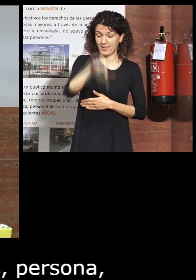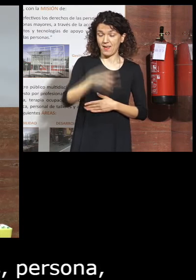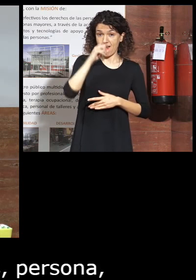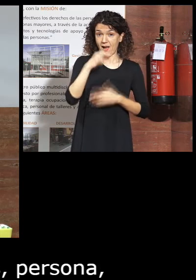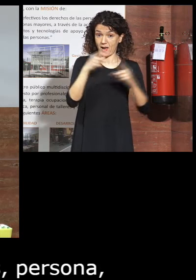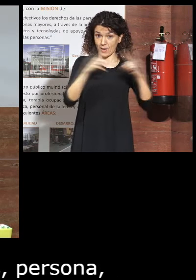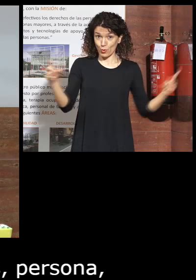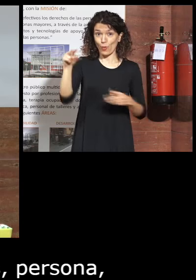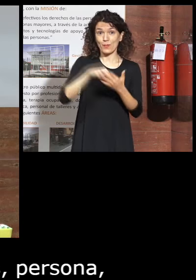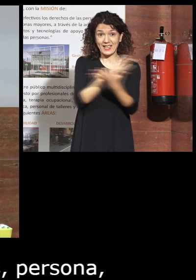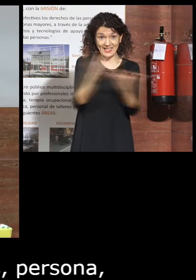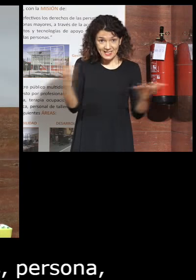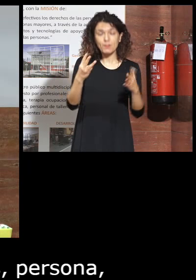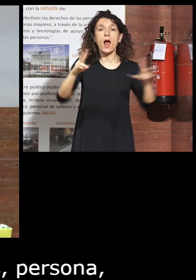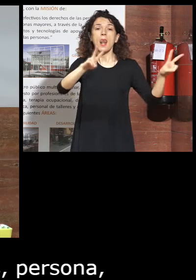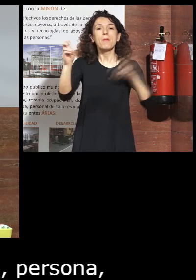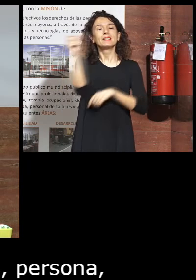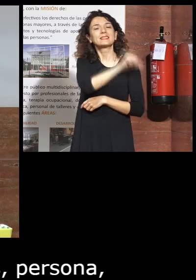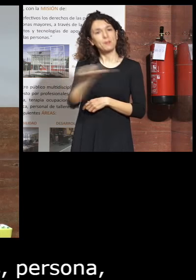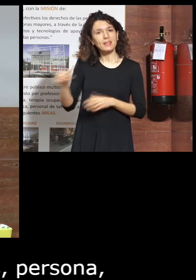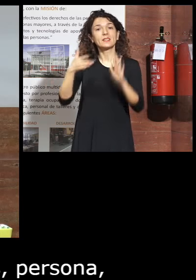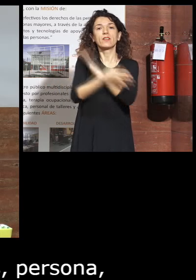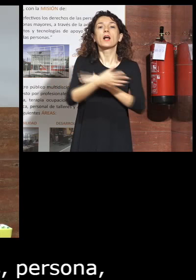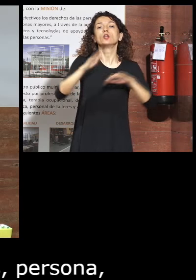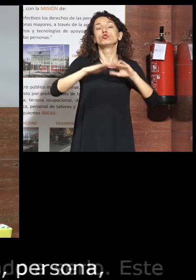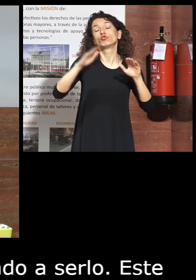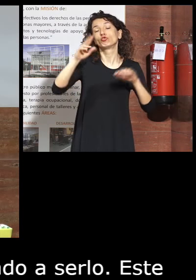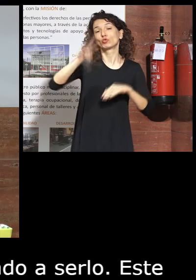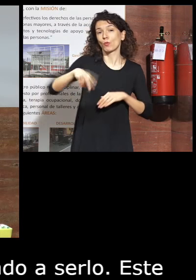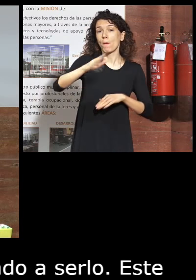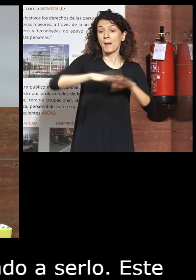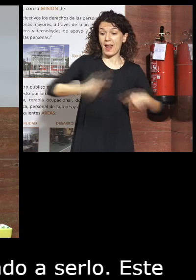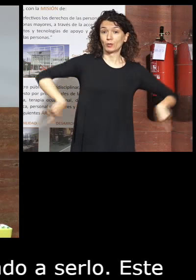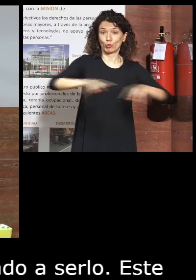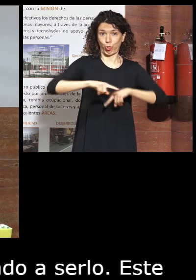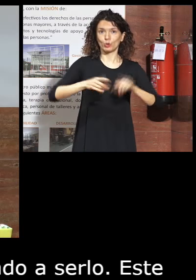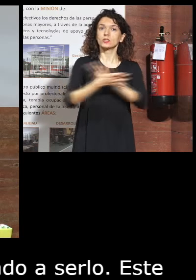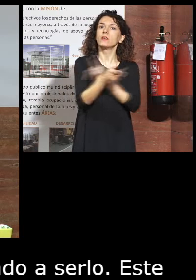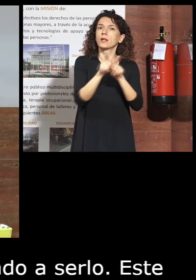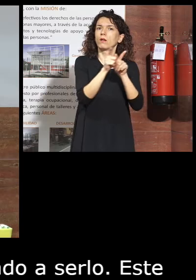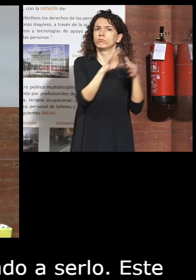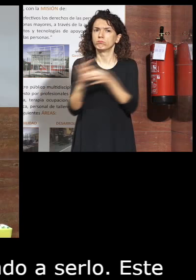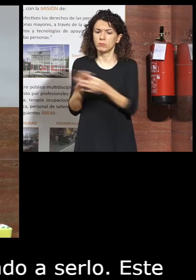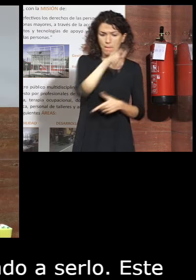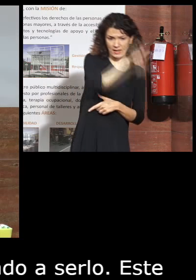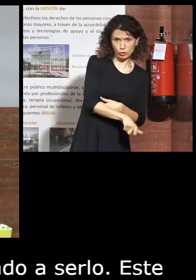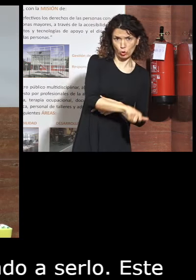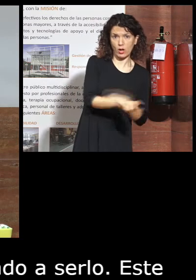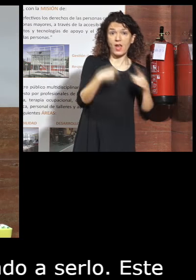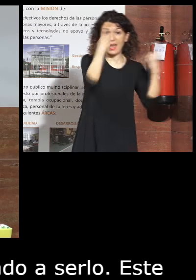2018, el lema de nuestra semana es Somos para Todos. Porque la inseparable interrelación entre personas,